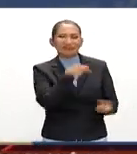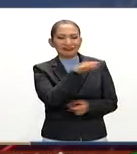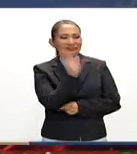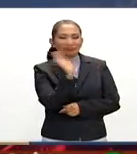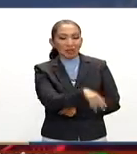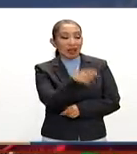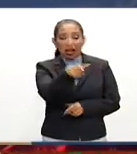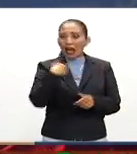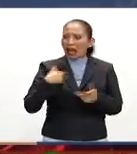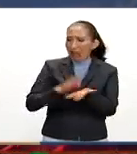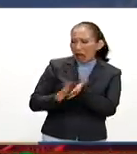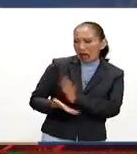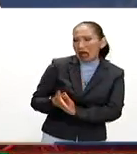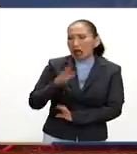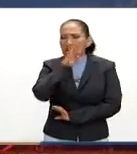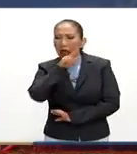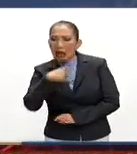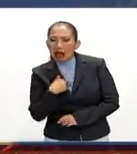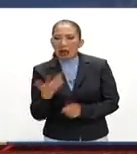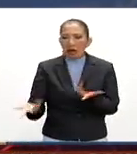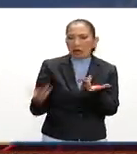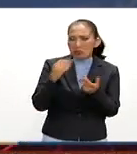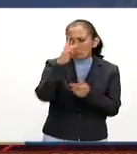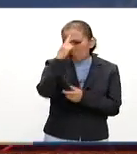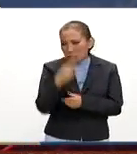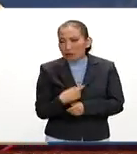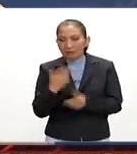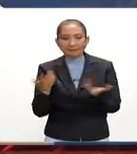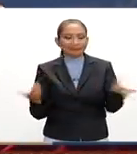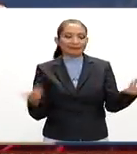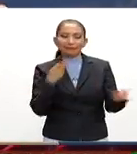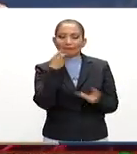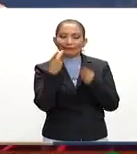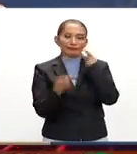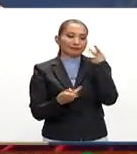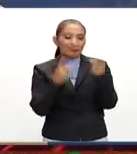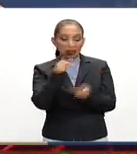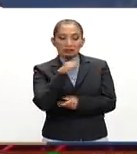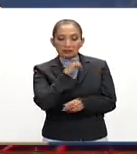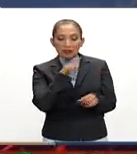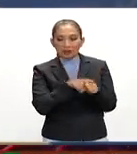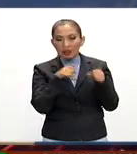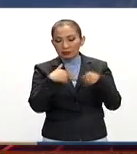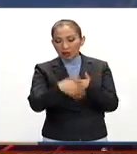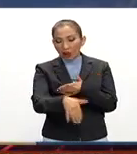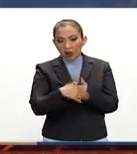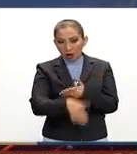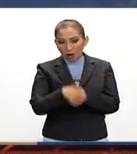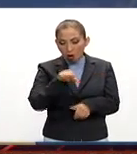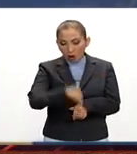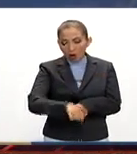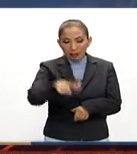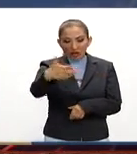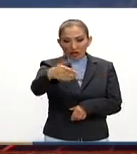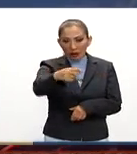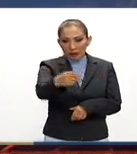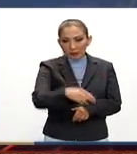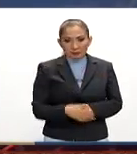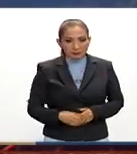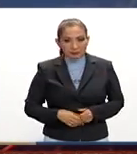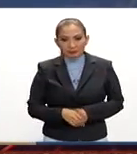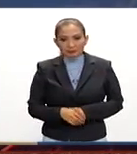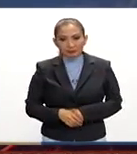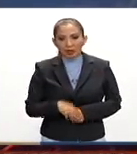supuesto fraude electoral que no haya evidencias de que pueda ocurrir. Así que sin duda va a ser un momento muy especial entre este día y el 8 de noviembre.